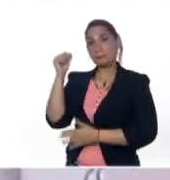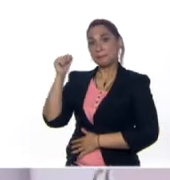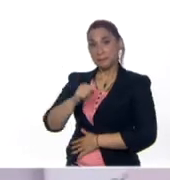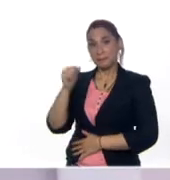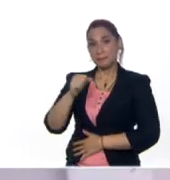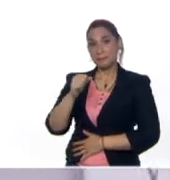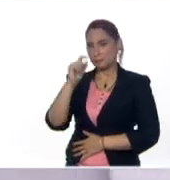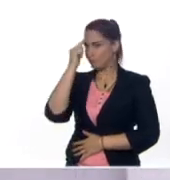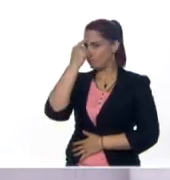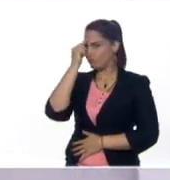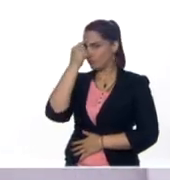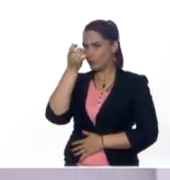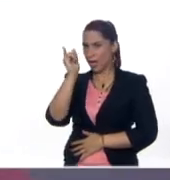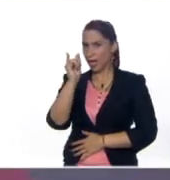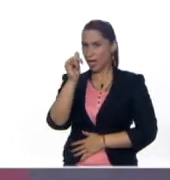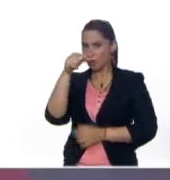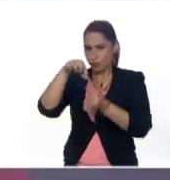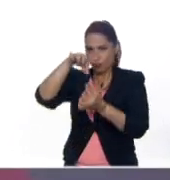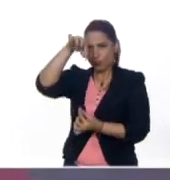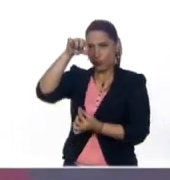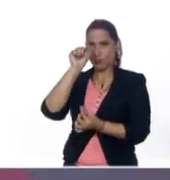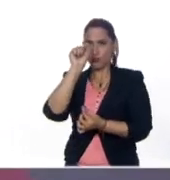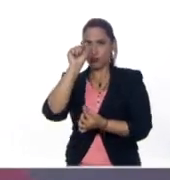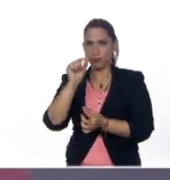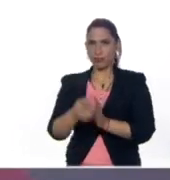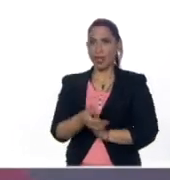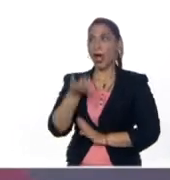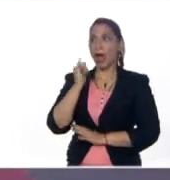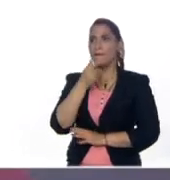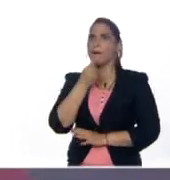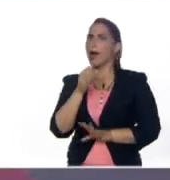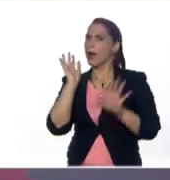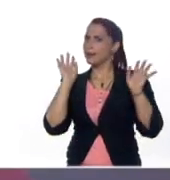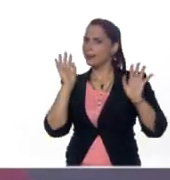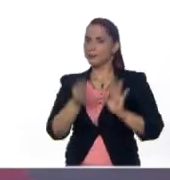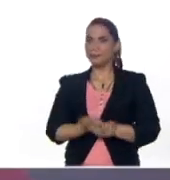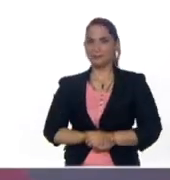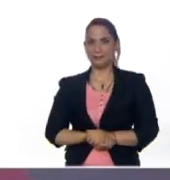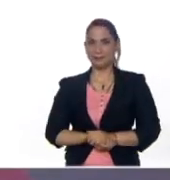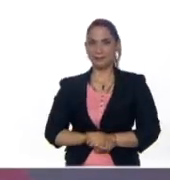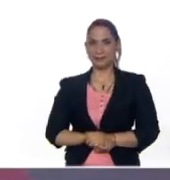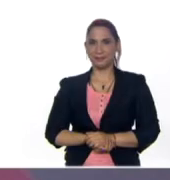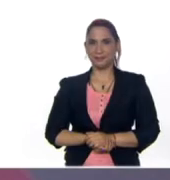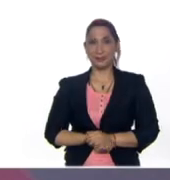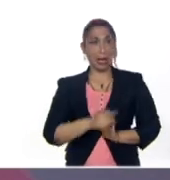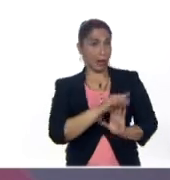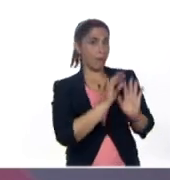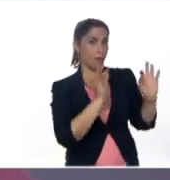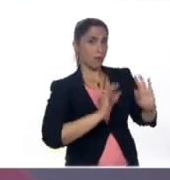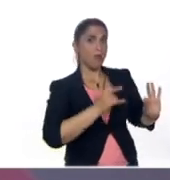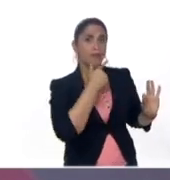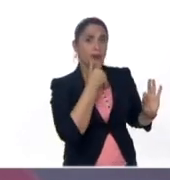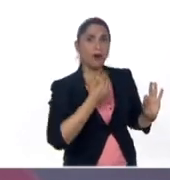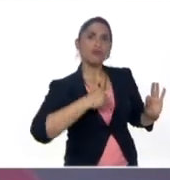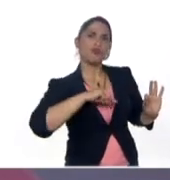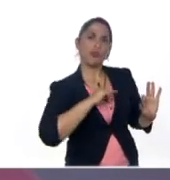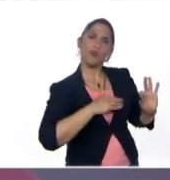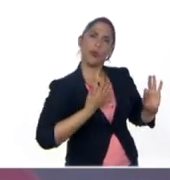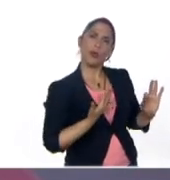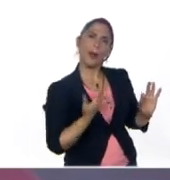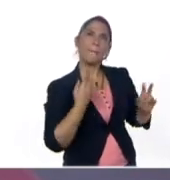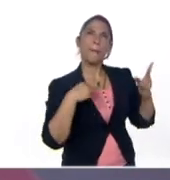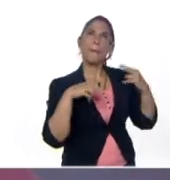encima de la frente tiene un puntito. Entonces, claro, allí estaba fácil adivinar que era la letra I. Es una manera fácil de nosotros poder